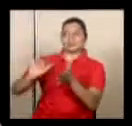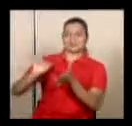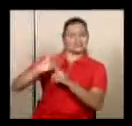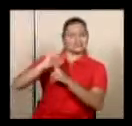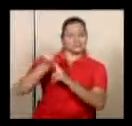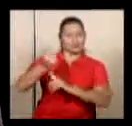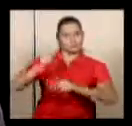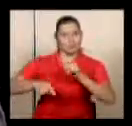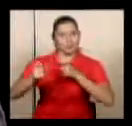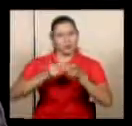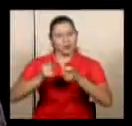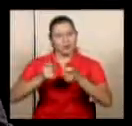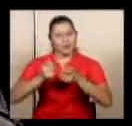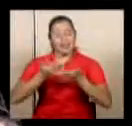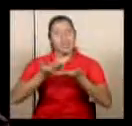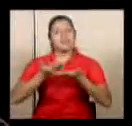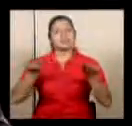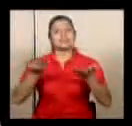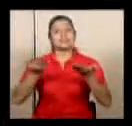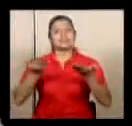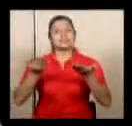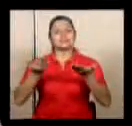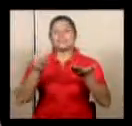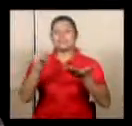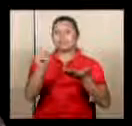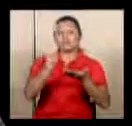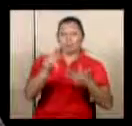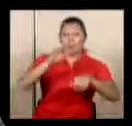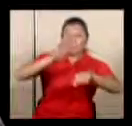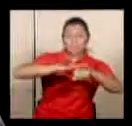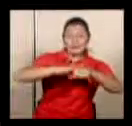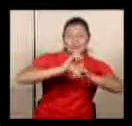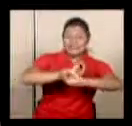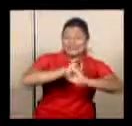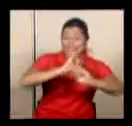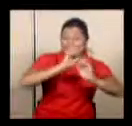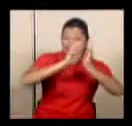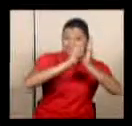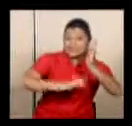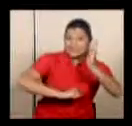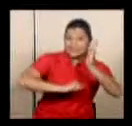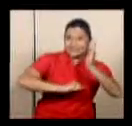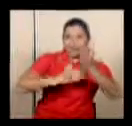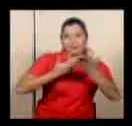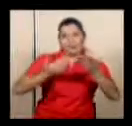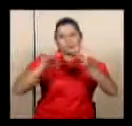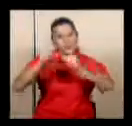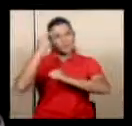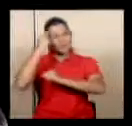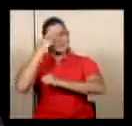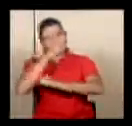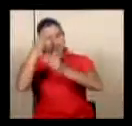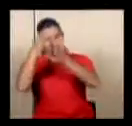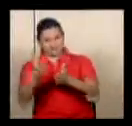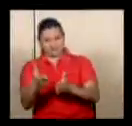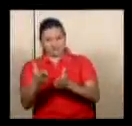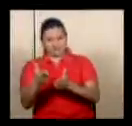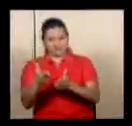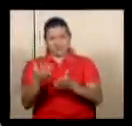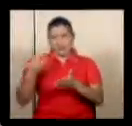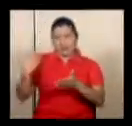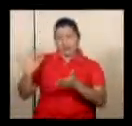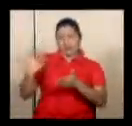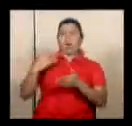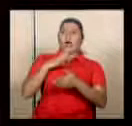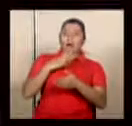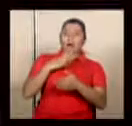estaría dando a los costarricenses el no haber aprobado absolutamente ni un solo recorte al presupuesto del que tanto se habló en